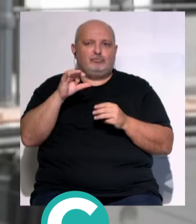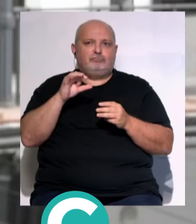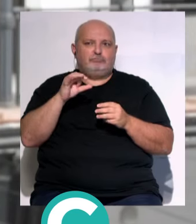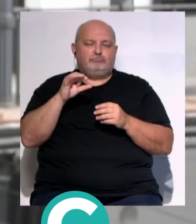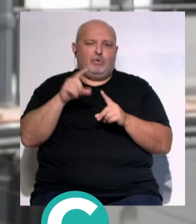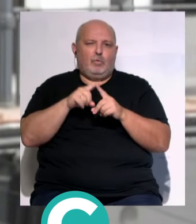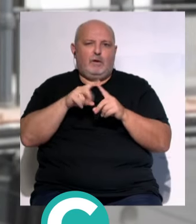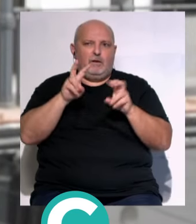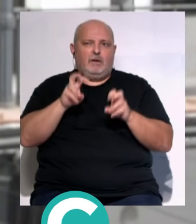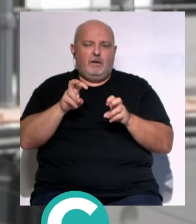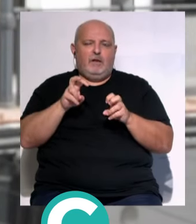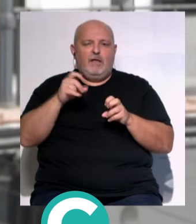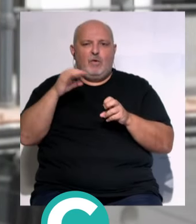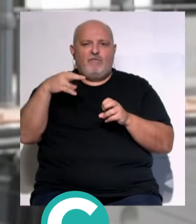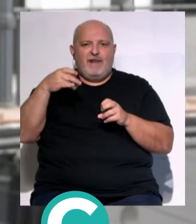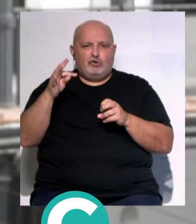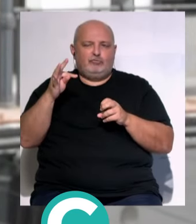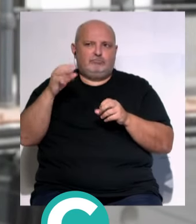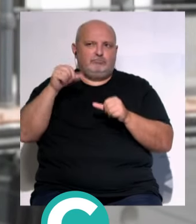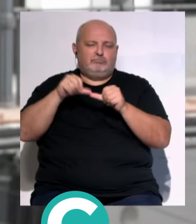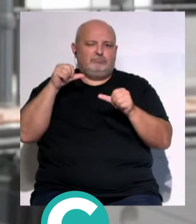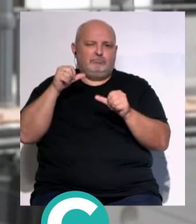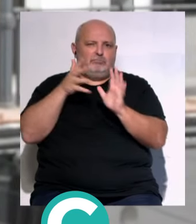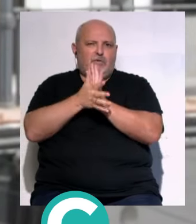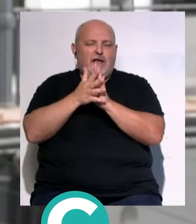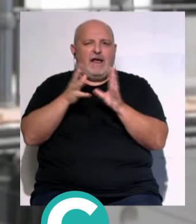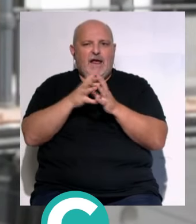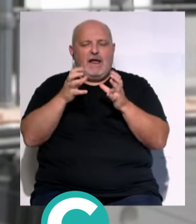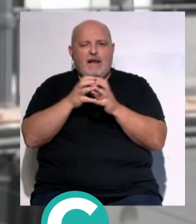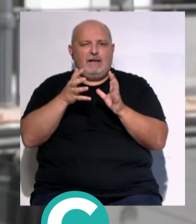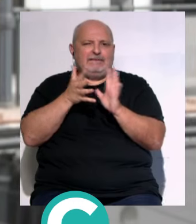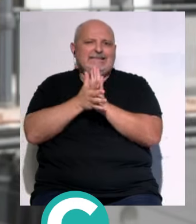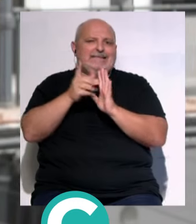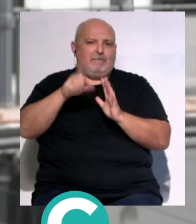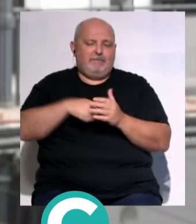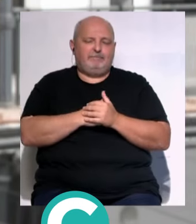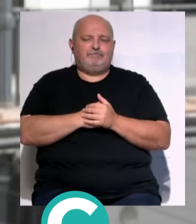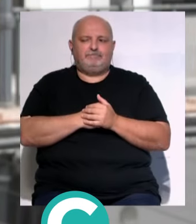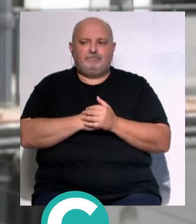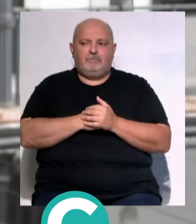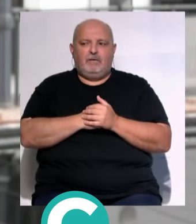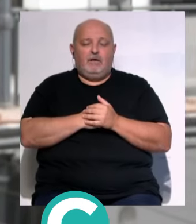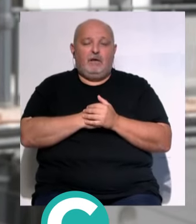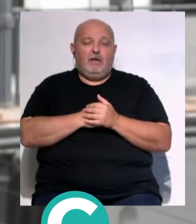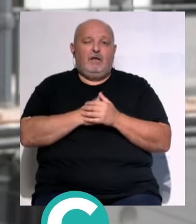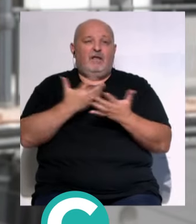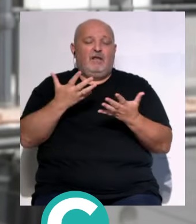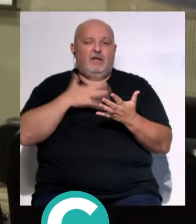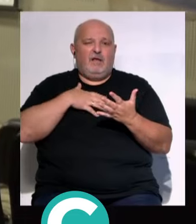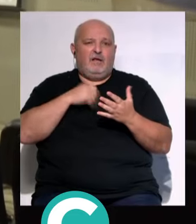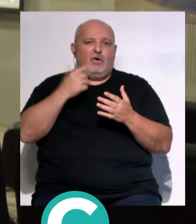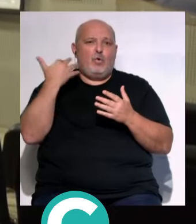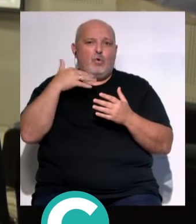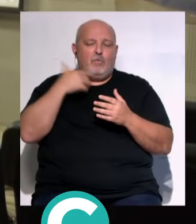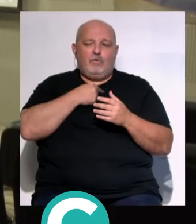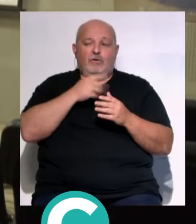...yo creo que Eduardo Benot... ...que era un seminario... ...que teníamos muchas ganas de hacer también... ...pero bueno, la estrella este año... sido el humor.